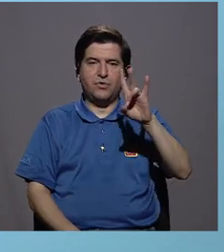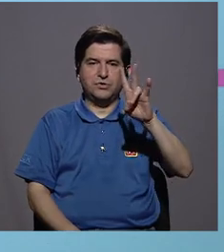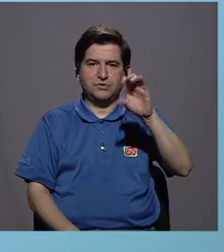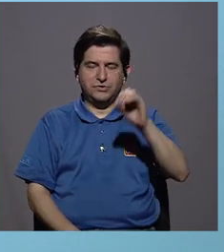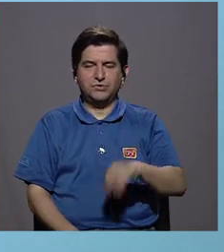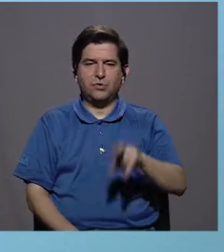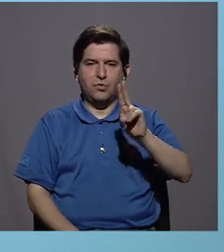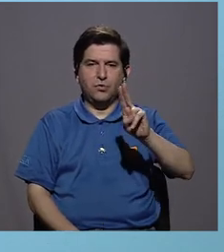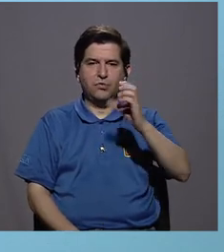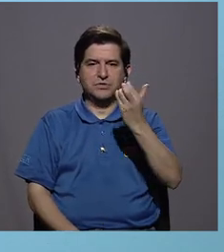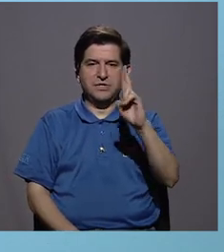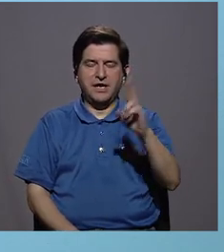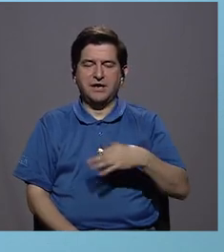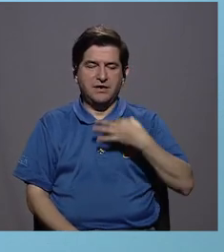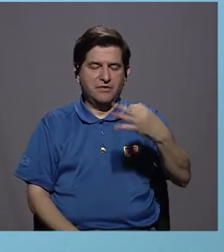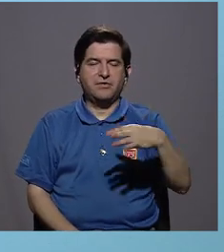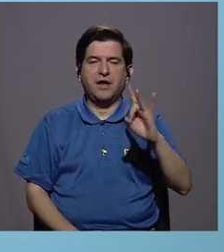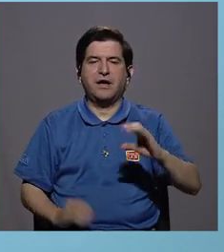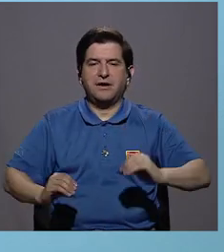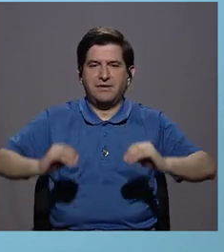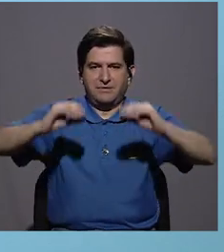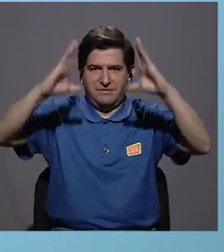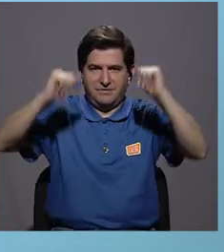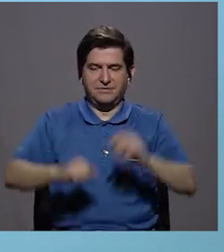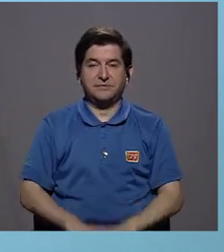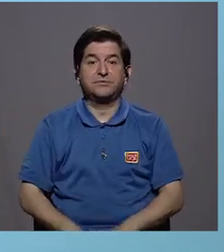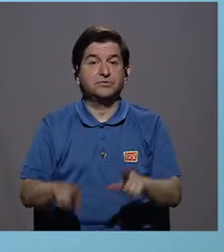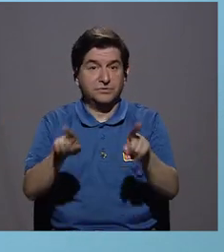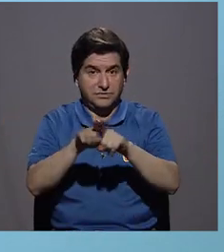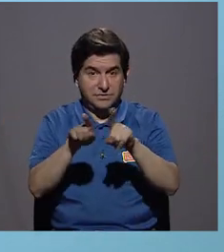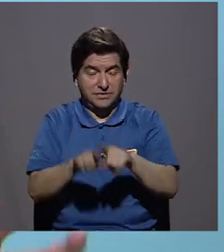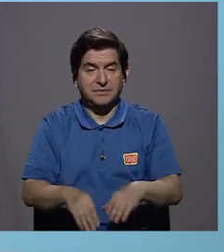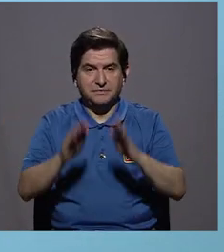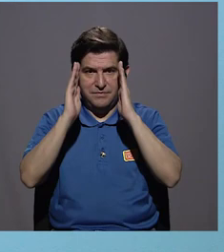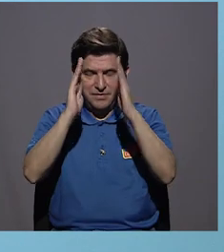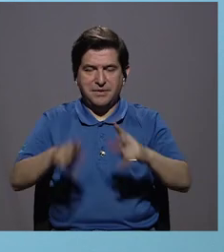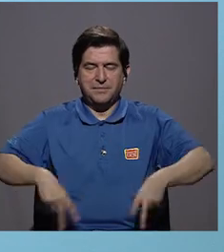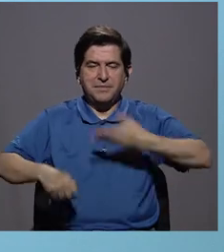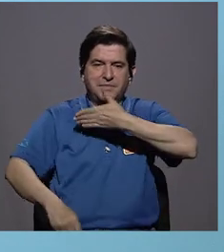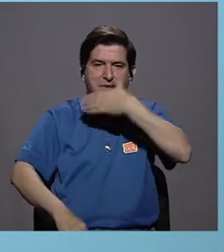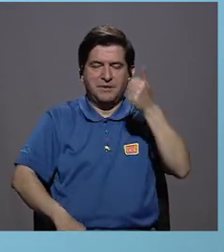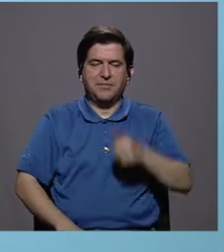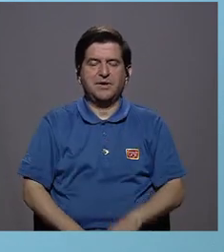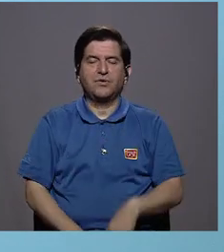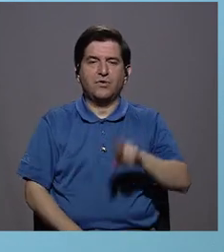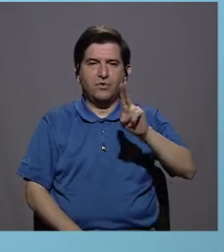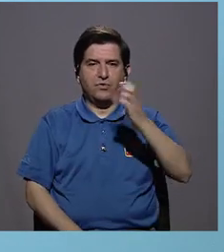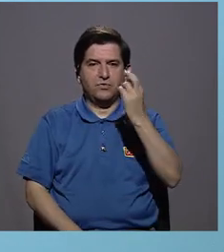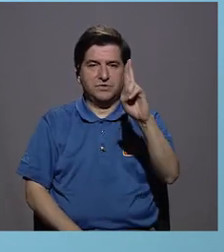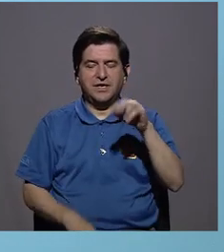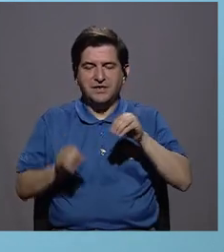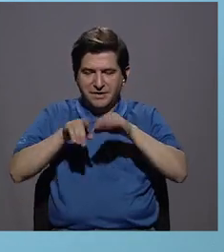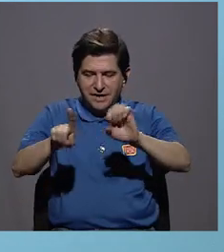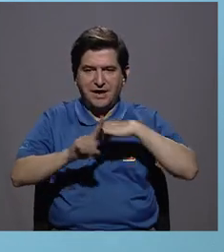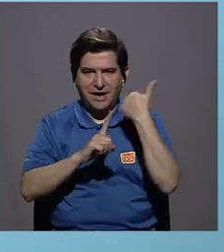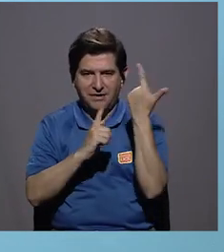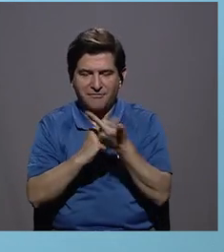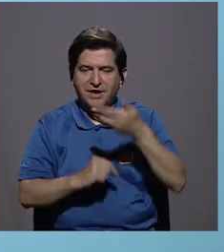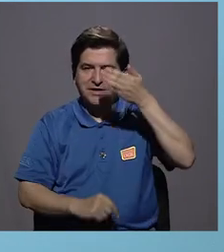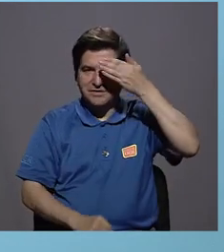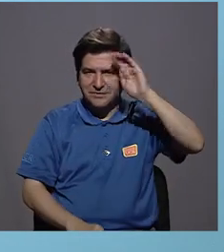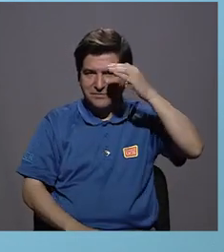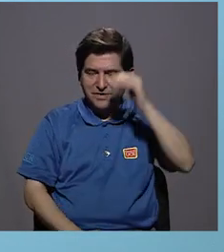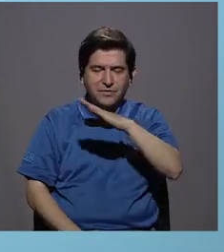870 UCR todos los días a las 8 de la mañana. Además, puede seguirnos en Vivir Mejor UCR en las redes